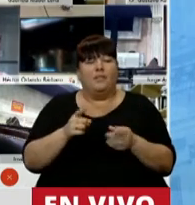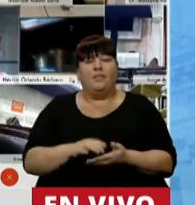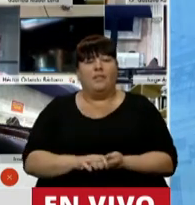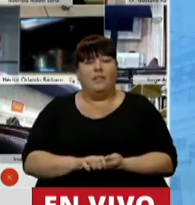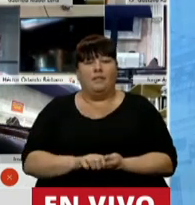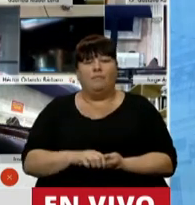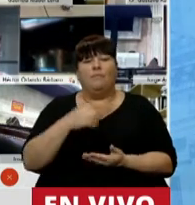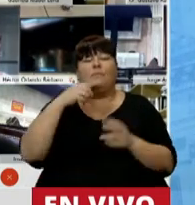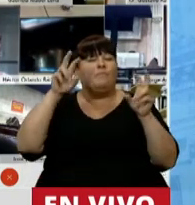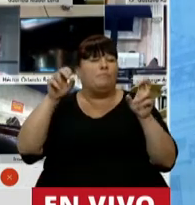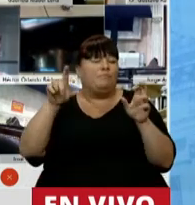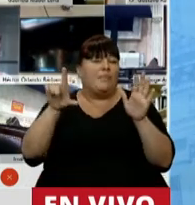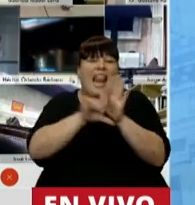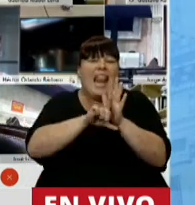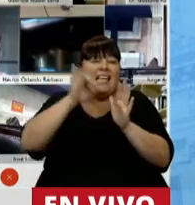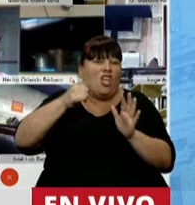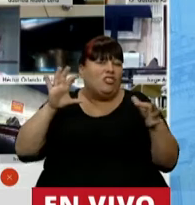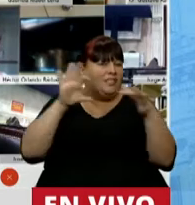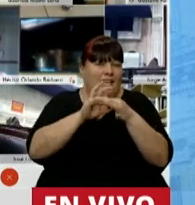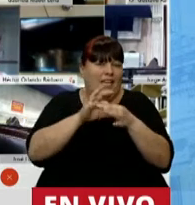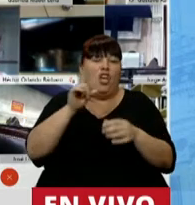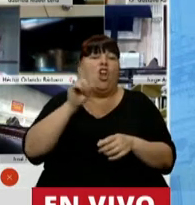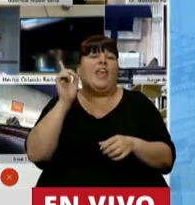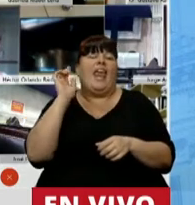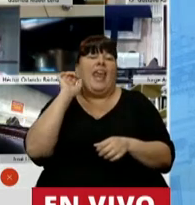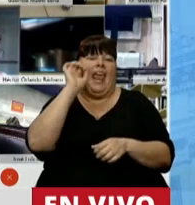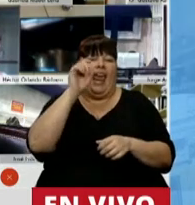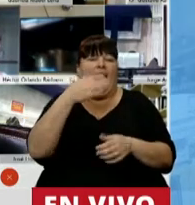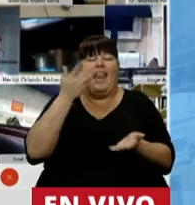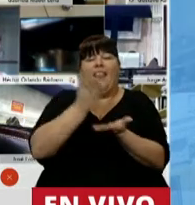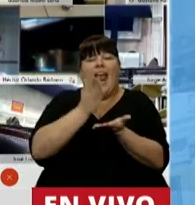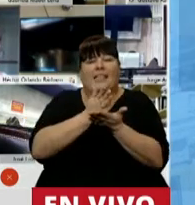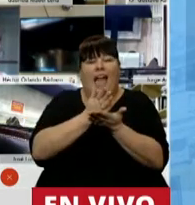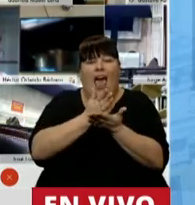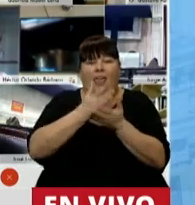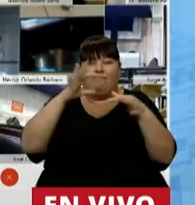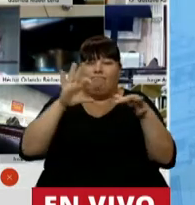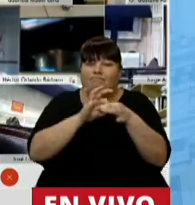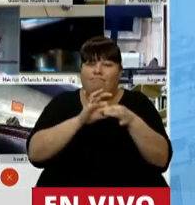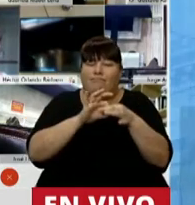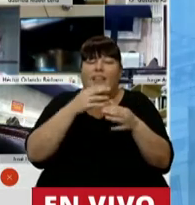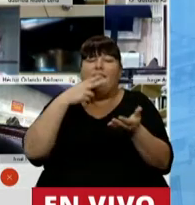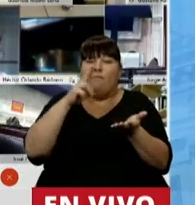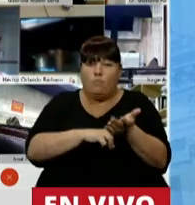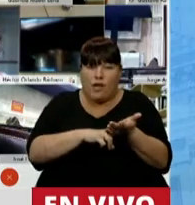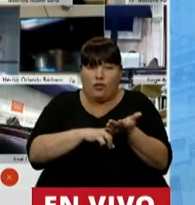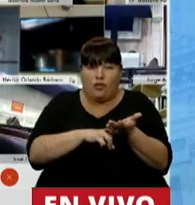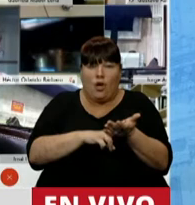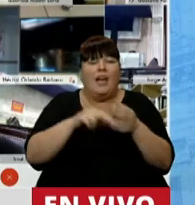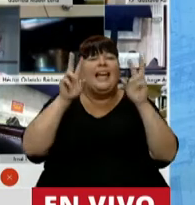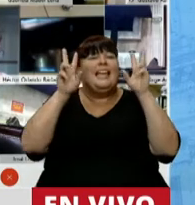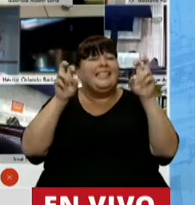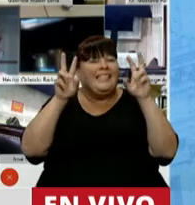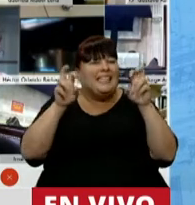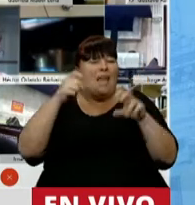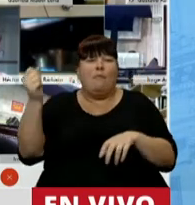ser de definición legal estricta para no vulnerar la garantía de legalidad en materia tributaria en un tema